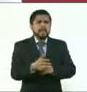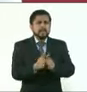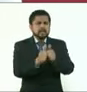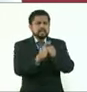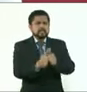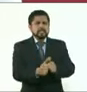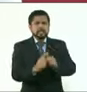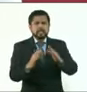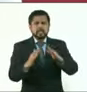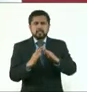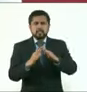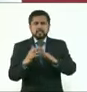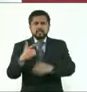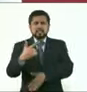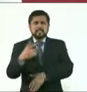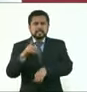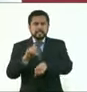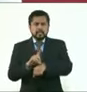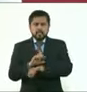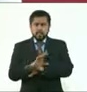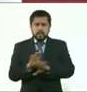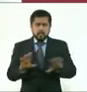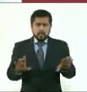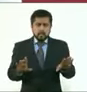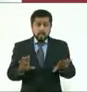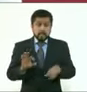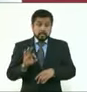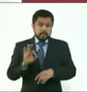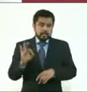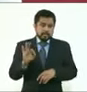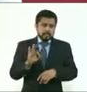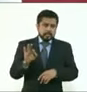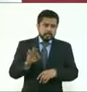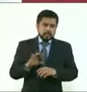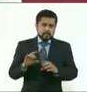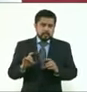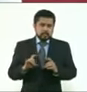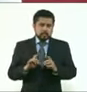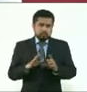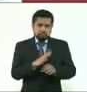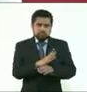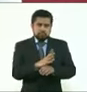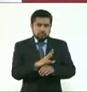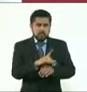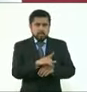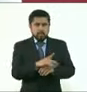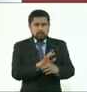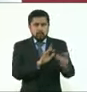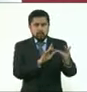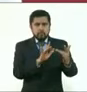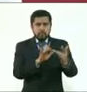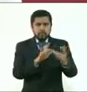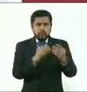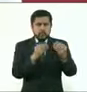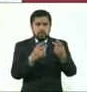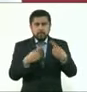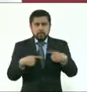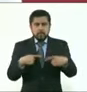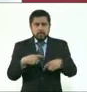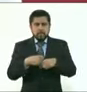en caso de haber tenido contacto con alguna persona durante mucho tiempo,